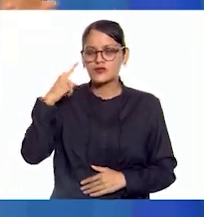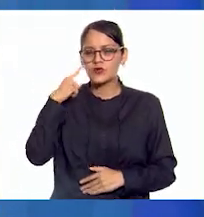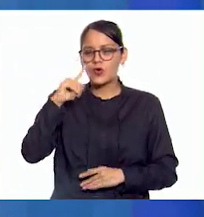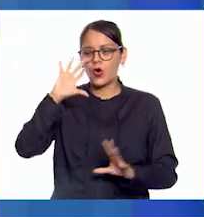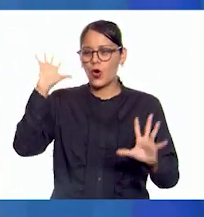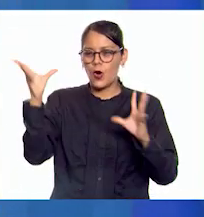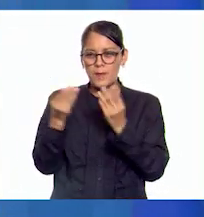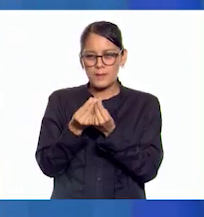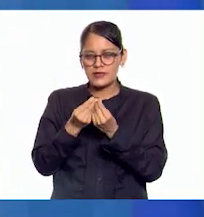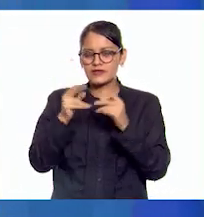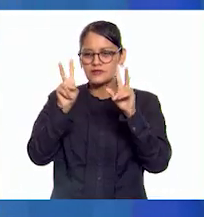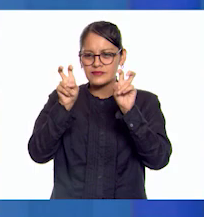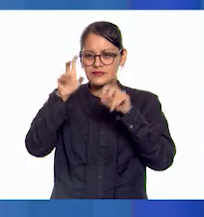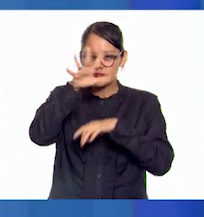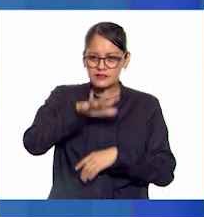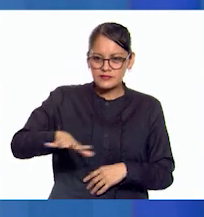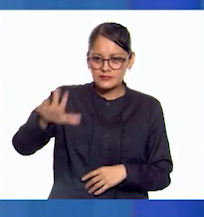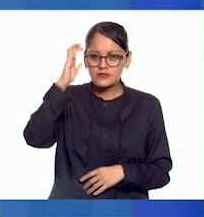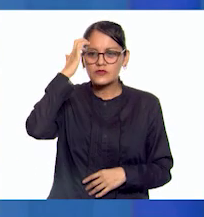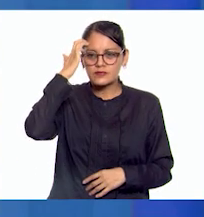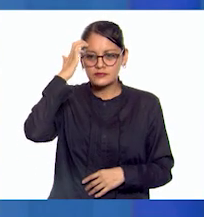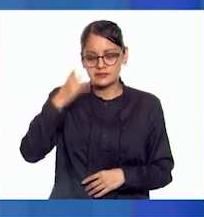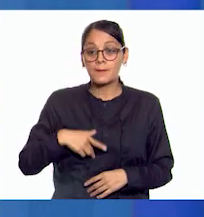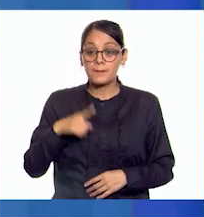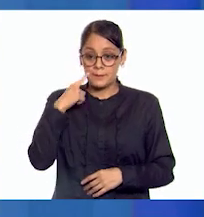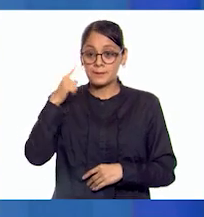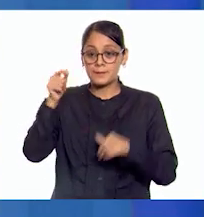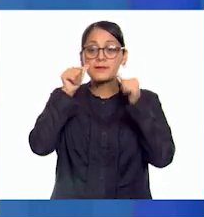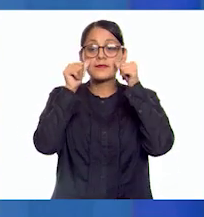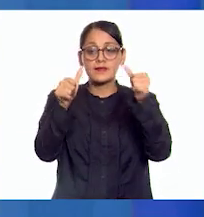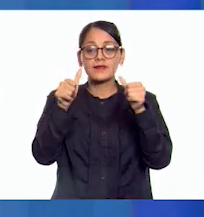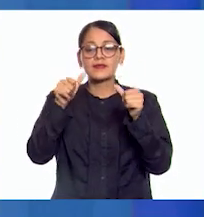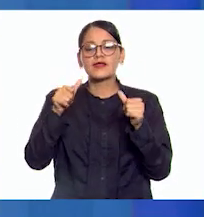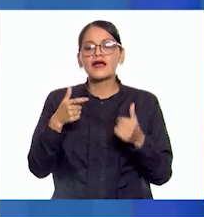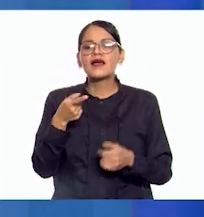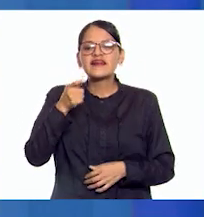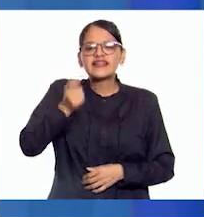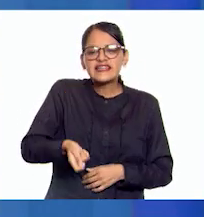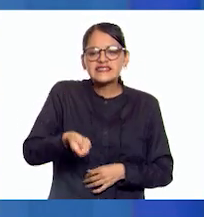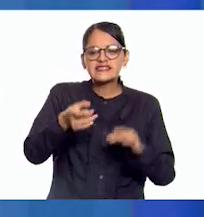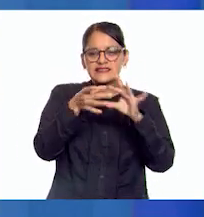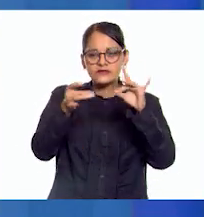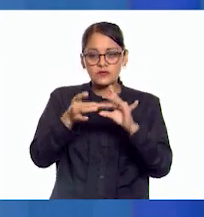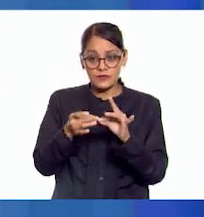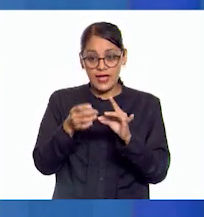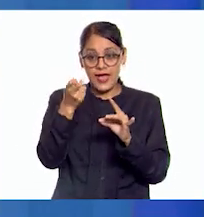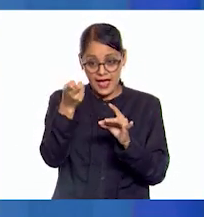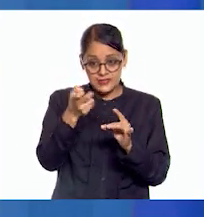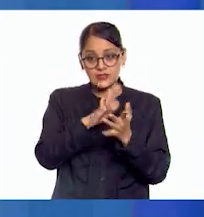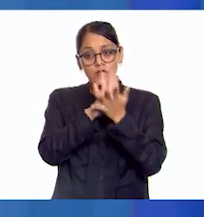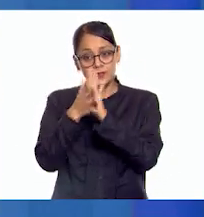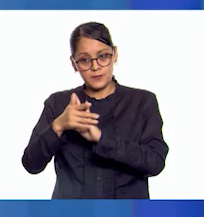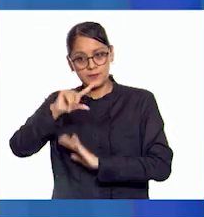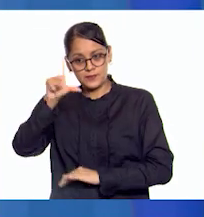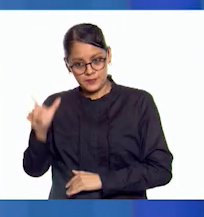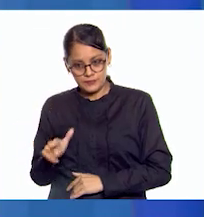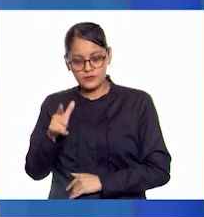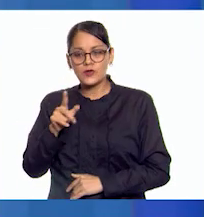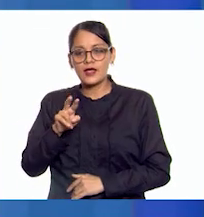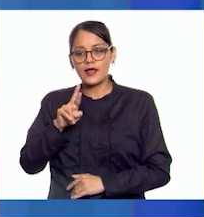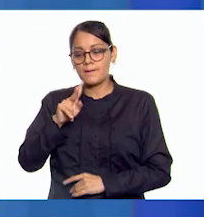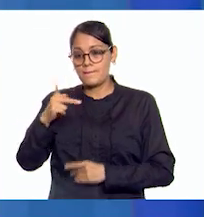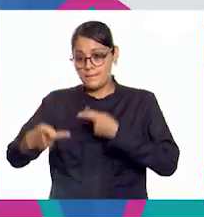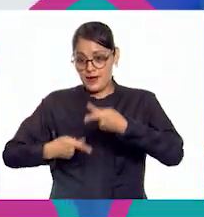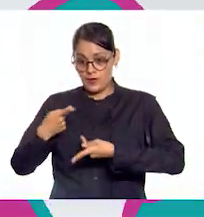general del Imperio Bizantino. Presten mucha atención a lo que se dice, porque eso les servirá para resolver los retos